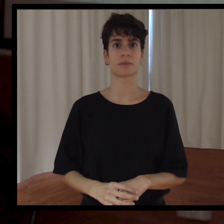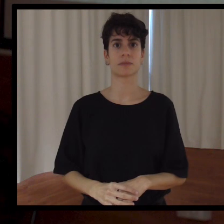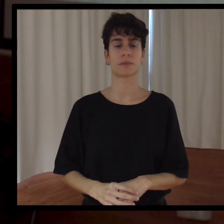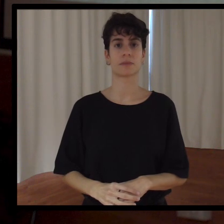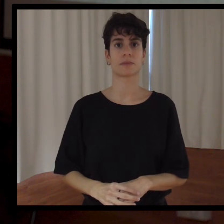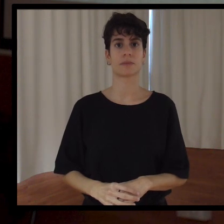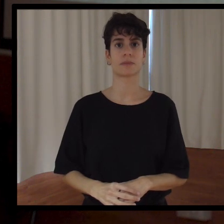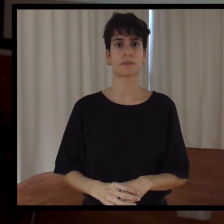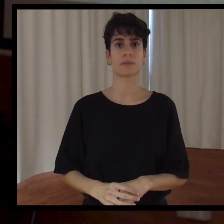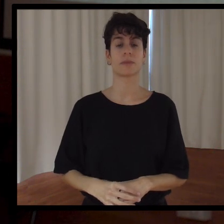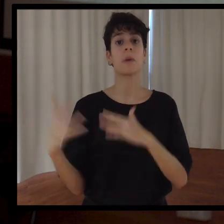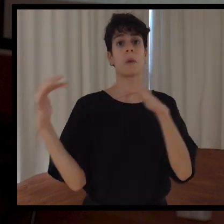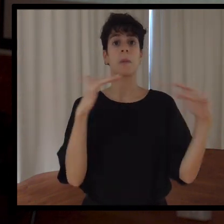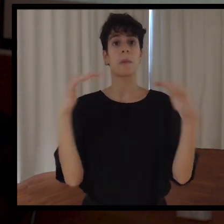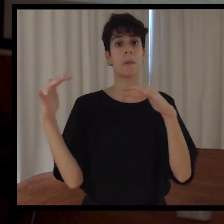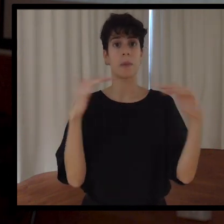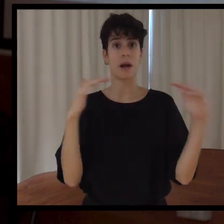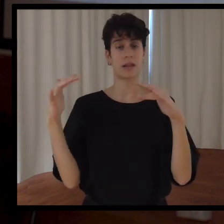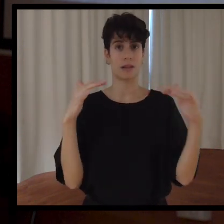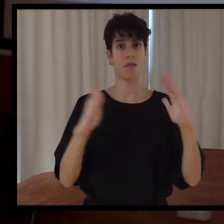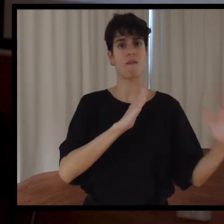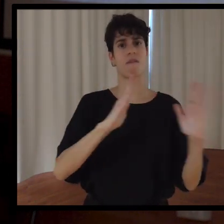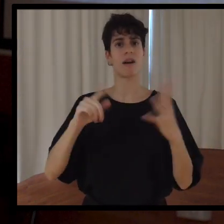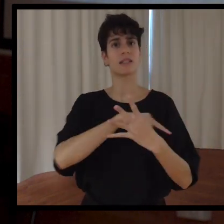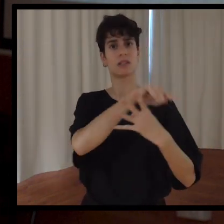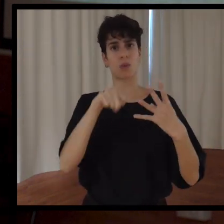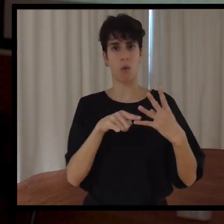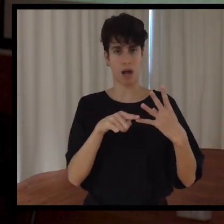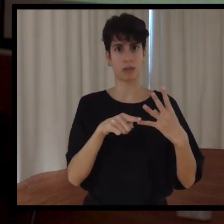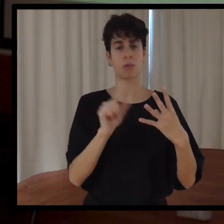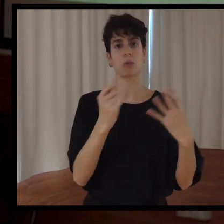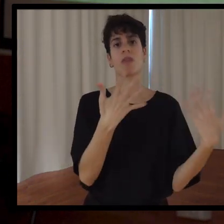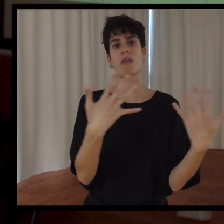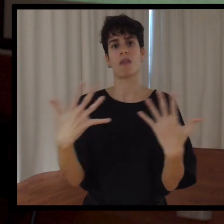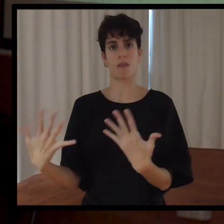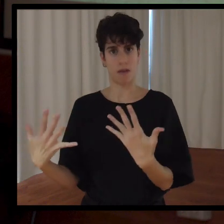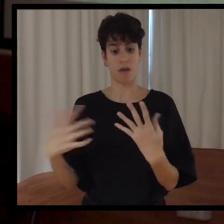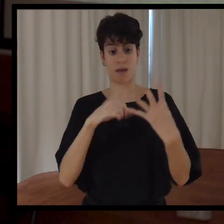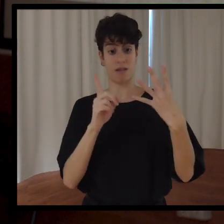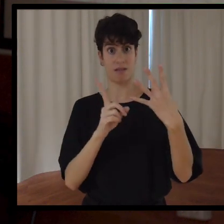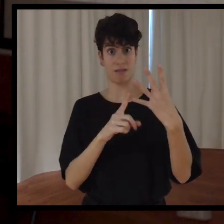dividen el partido de 10 minutos, y obligatoriedad de participar todos antes del último cuarto.